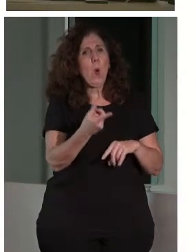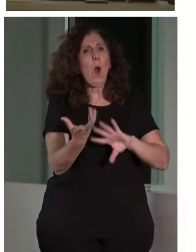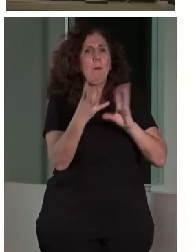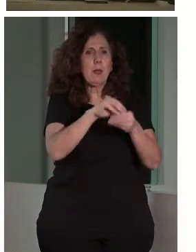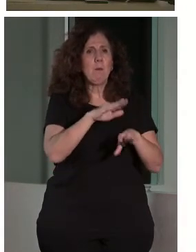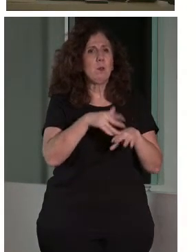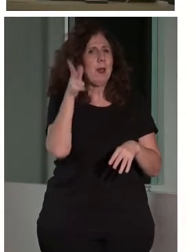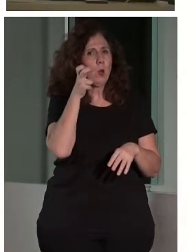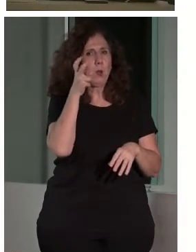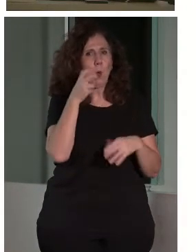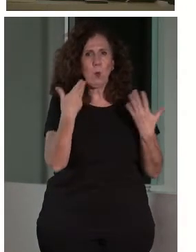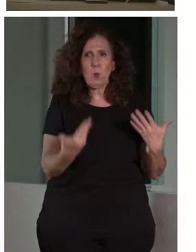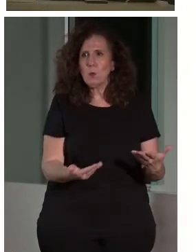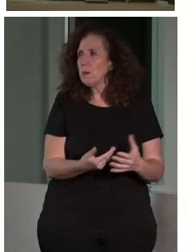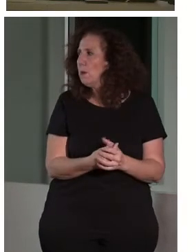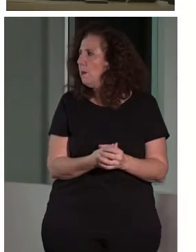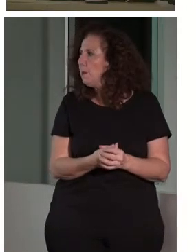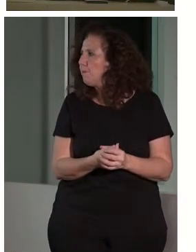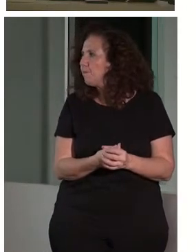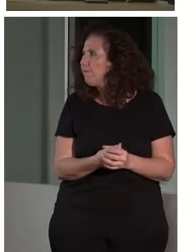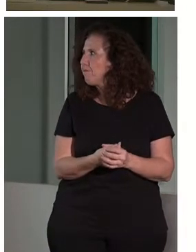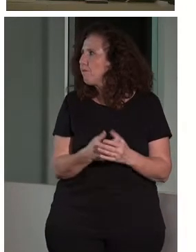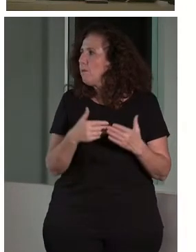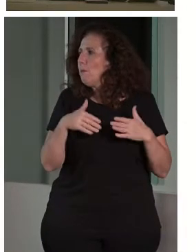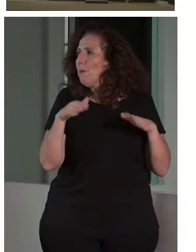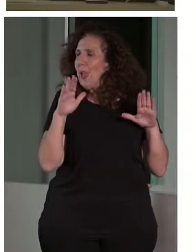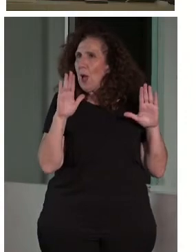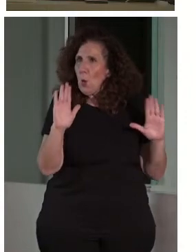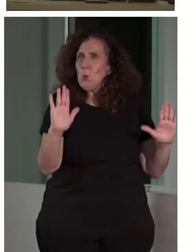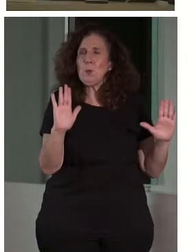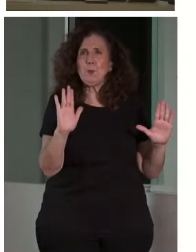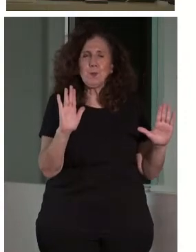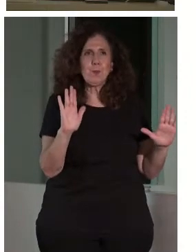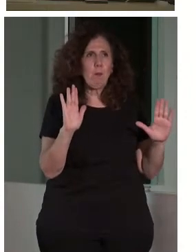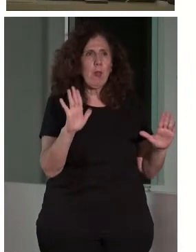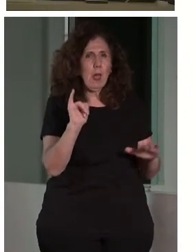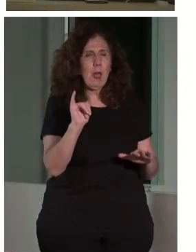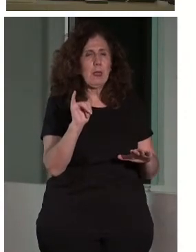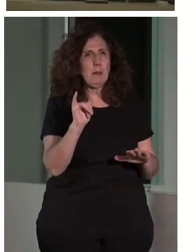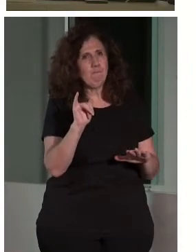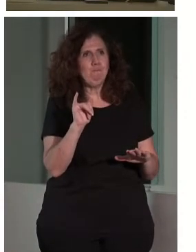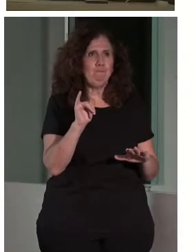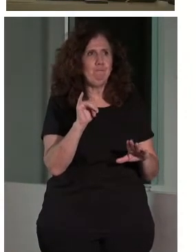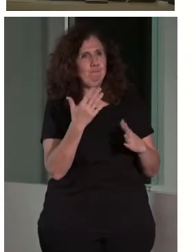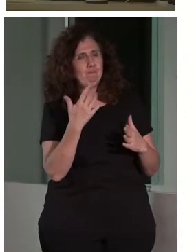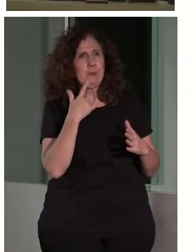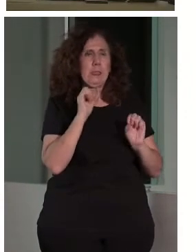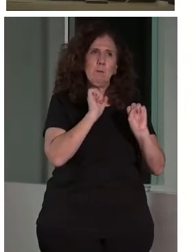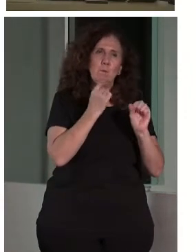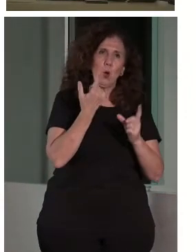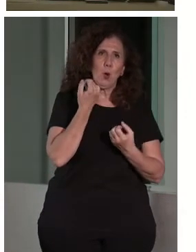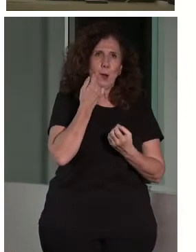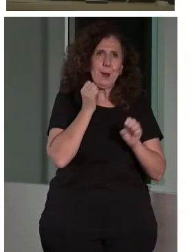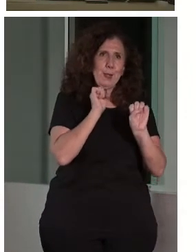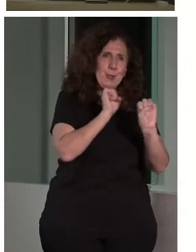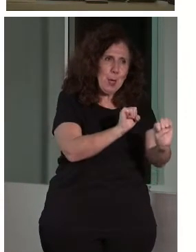bueno, ¿para quién es? Aún hay muchos reparos por parte de, por ejemplo, los museos para utilizarla. Hay cierto rechazo y es por